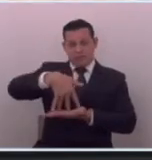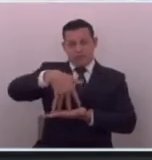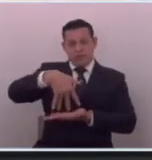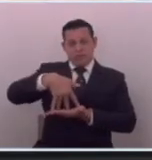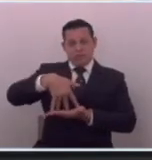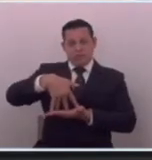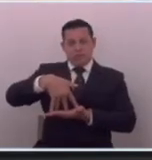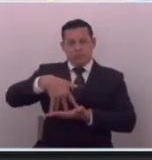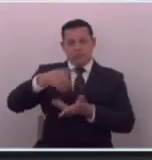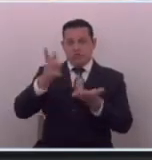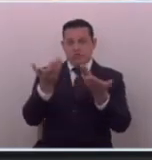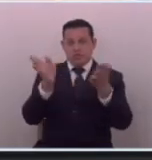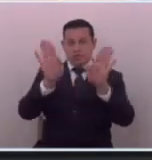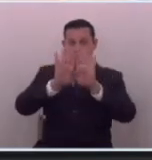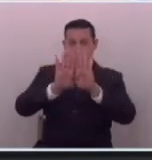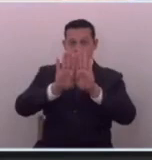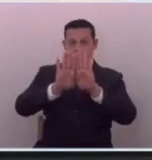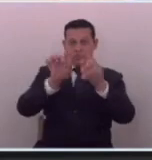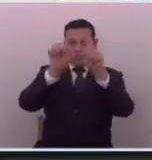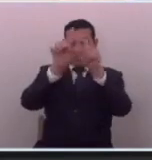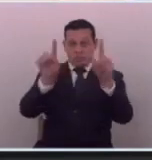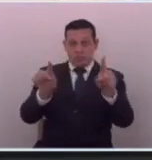si no no hubiera cerrado canal 33